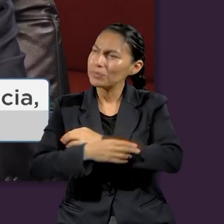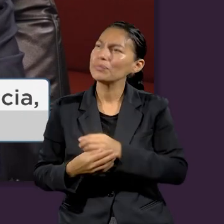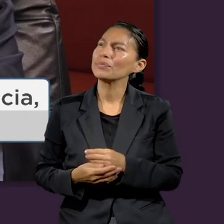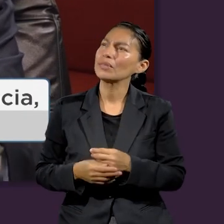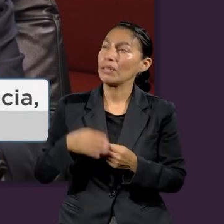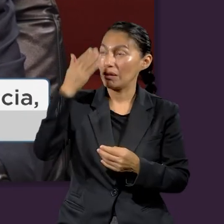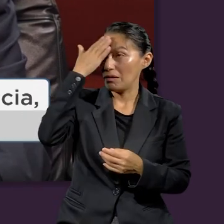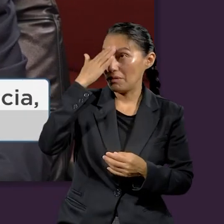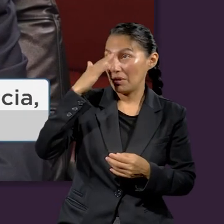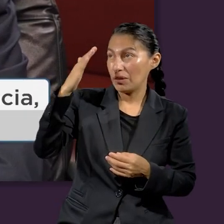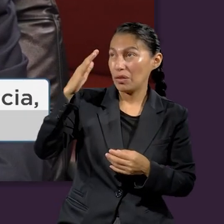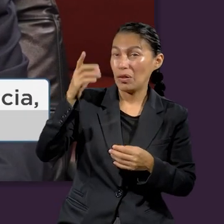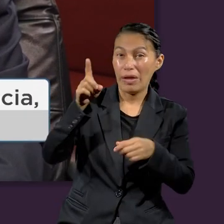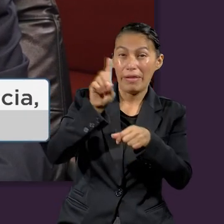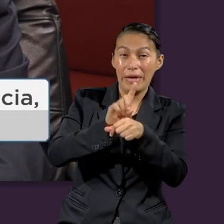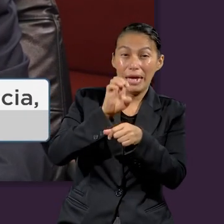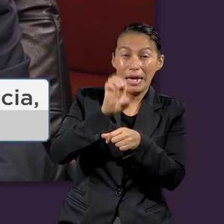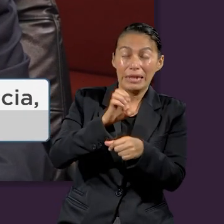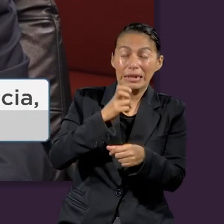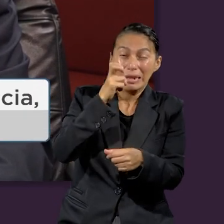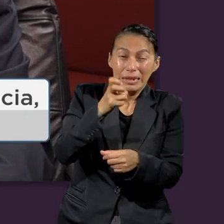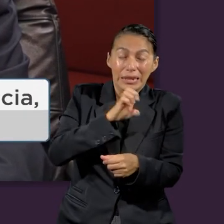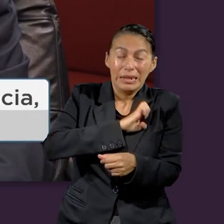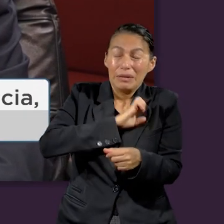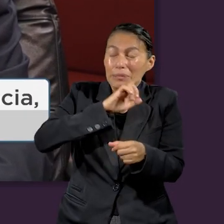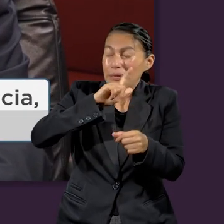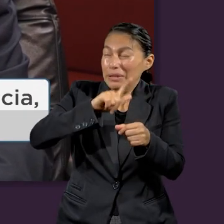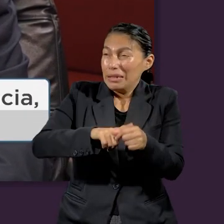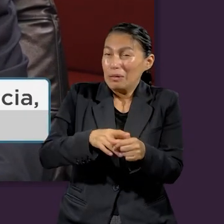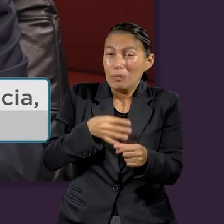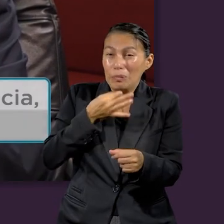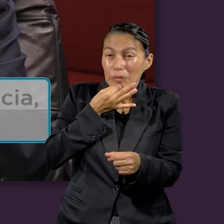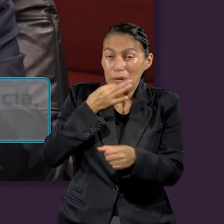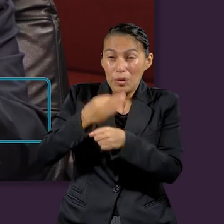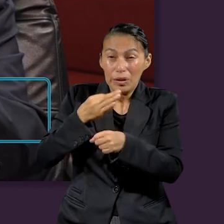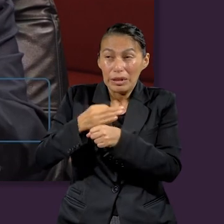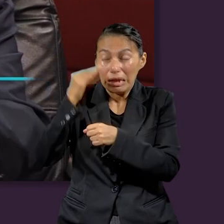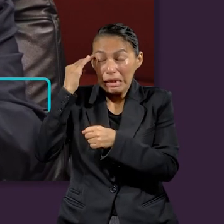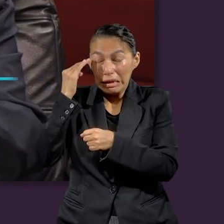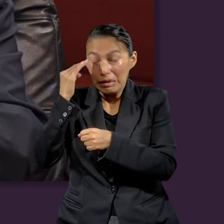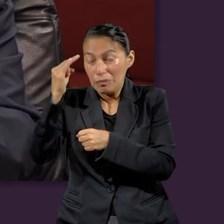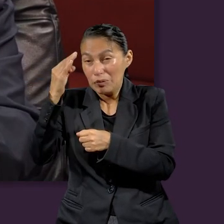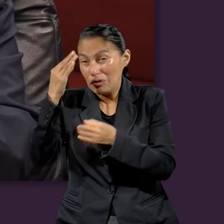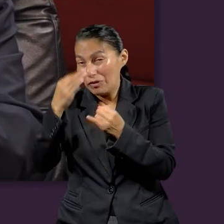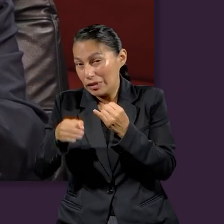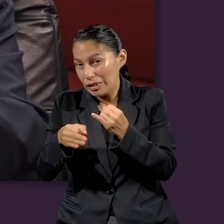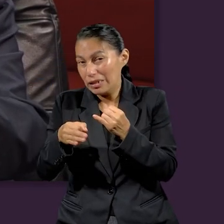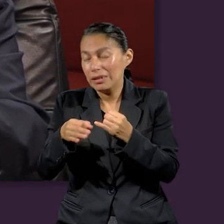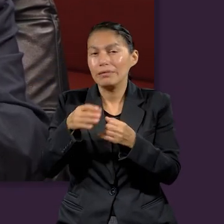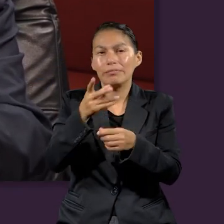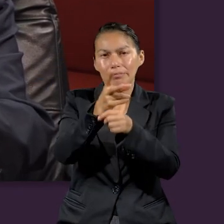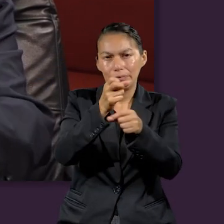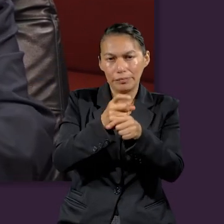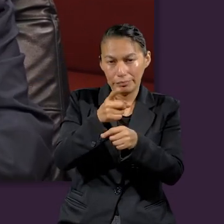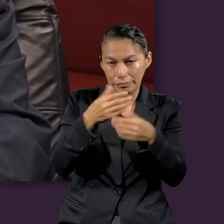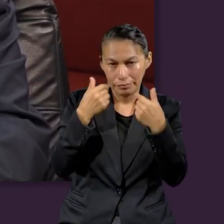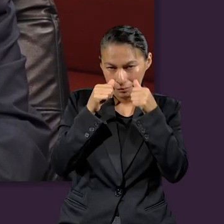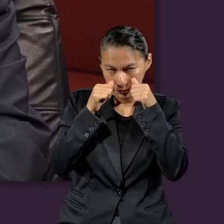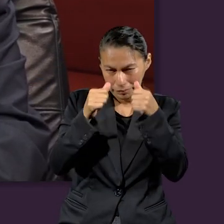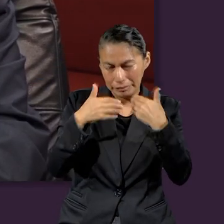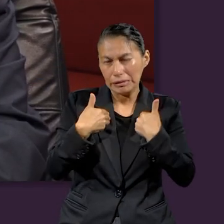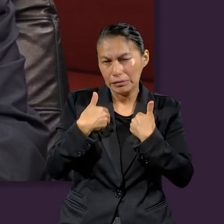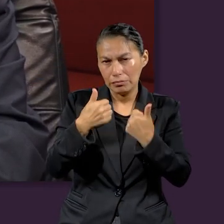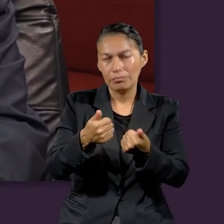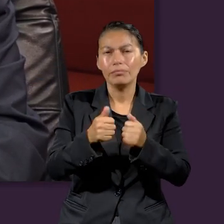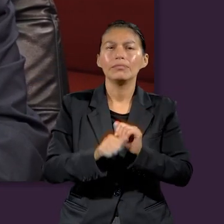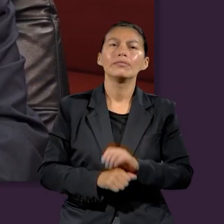buscando la reconciliación y sabiendo que nos encontramos en un día solemne en los tiempos finales